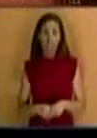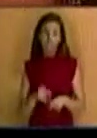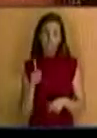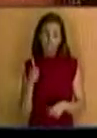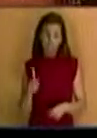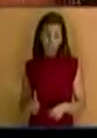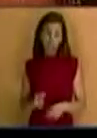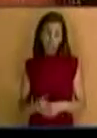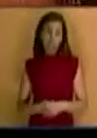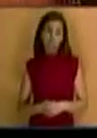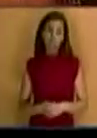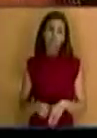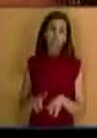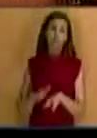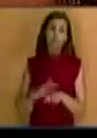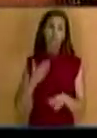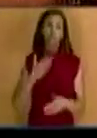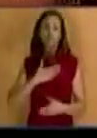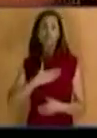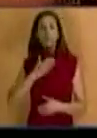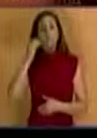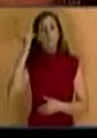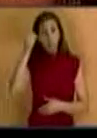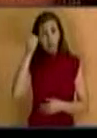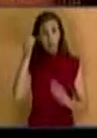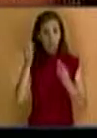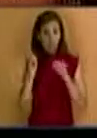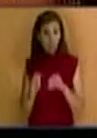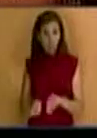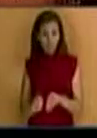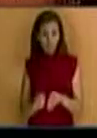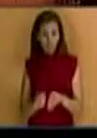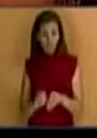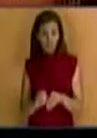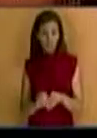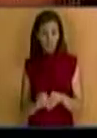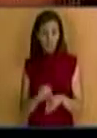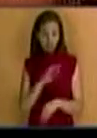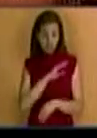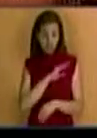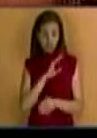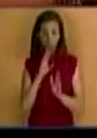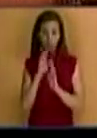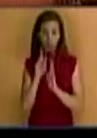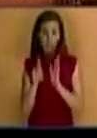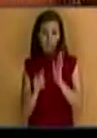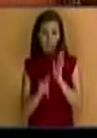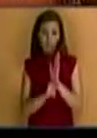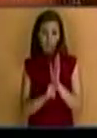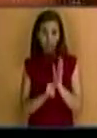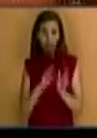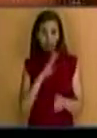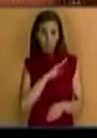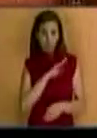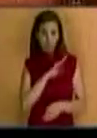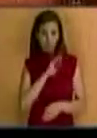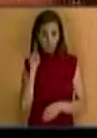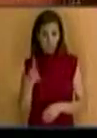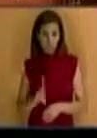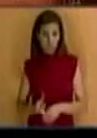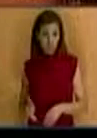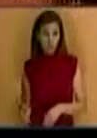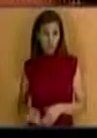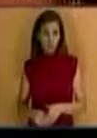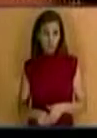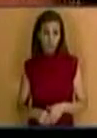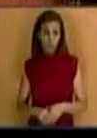porque es lo que está establecido en la Constitución de la República Bolivariana de